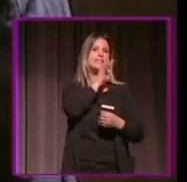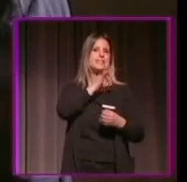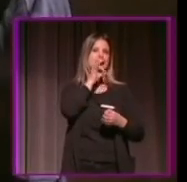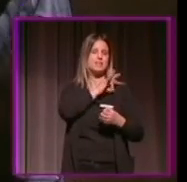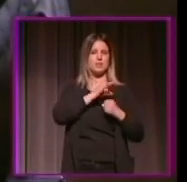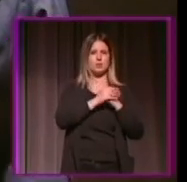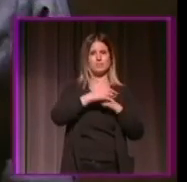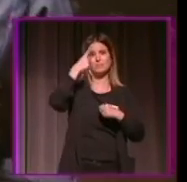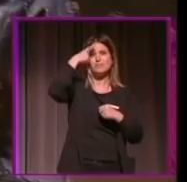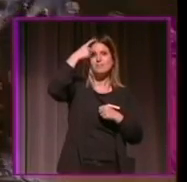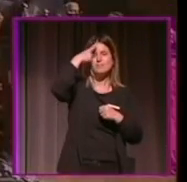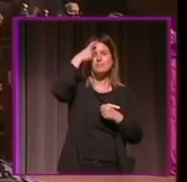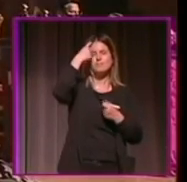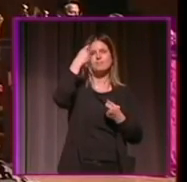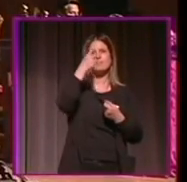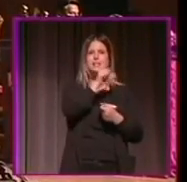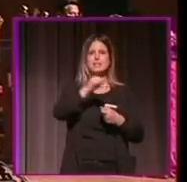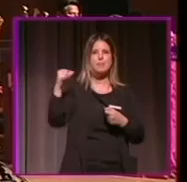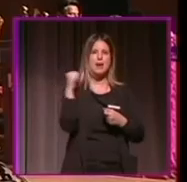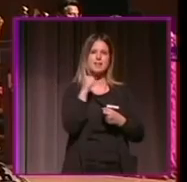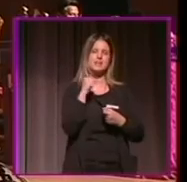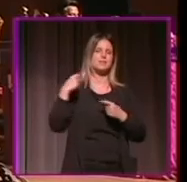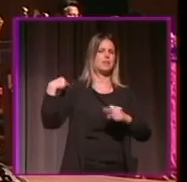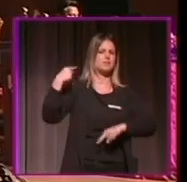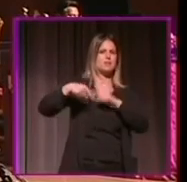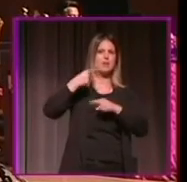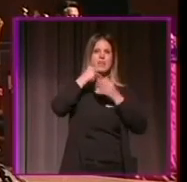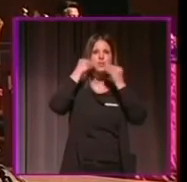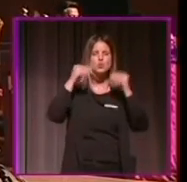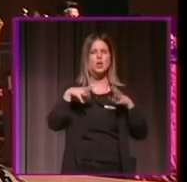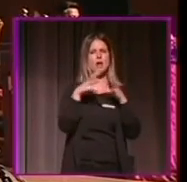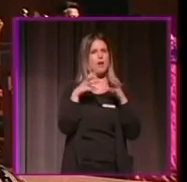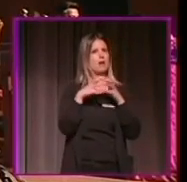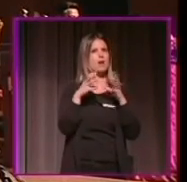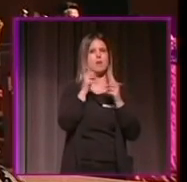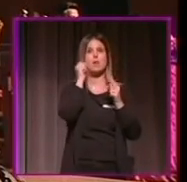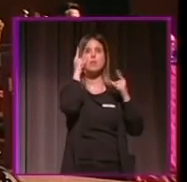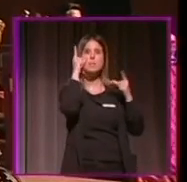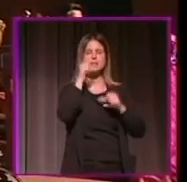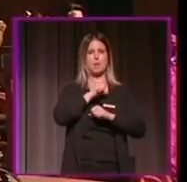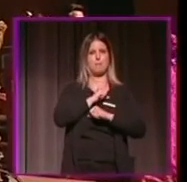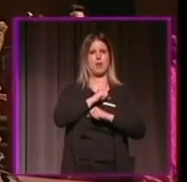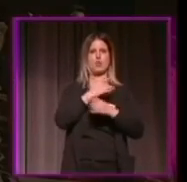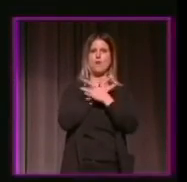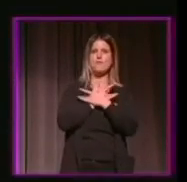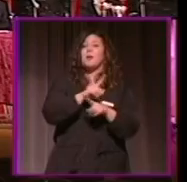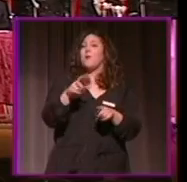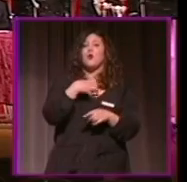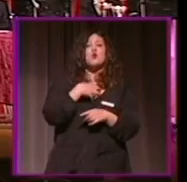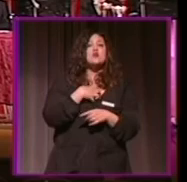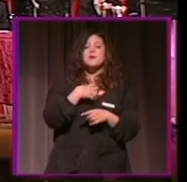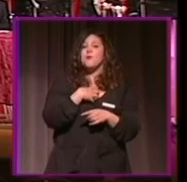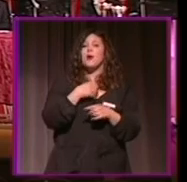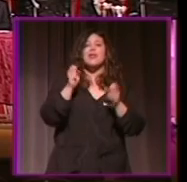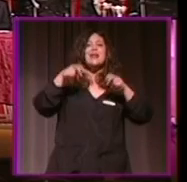Entrañable Semana Santa, de raíz e histórica. Granada está en vela esperando con amor a la Virgen de la Soledad y al defendimiento del